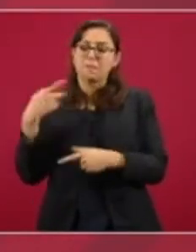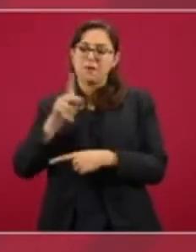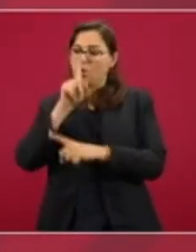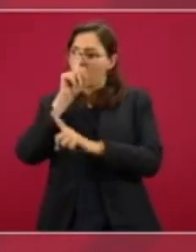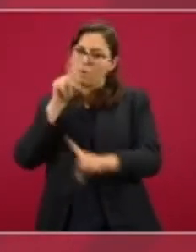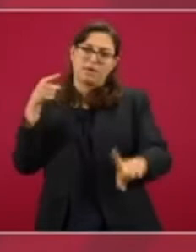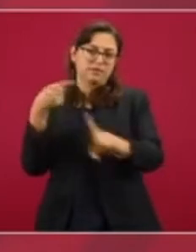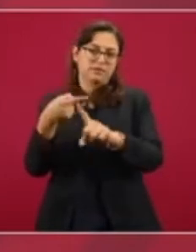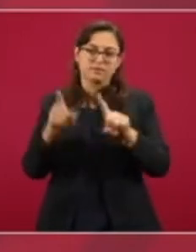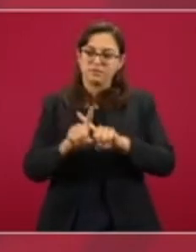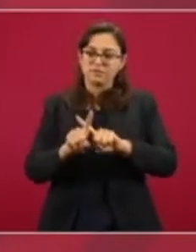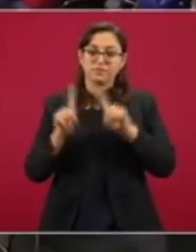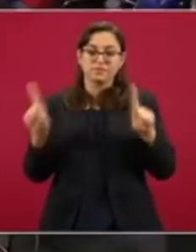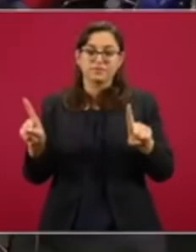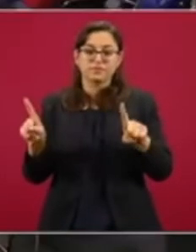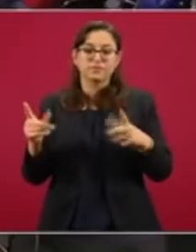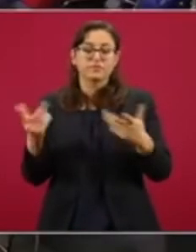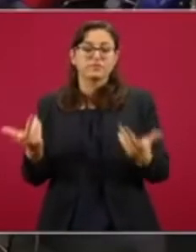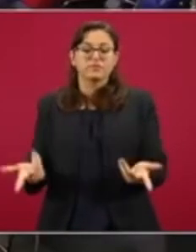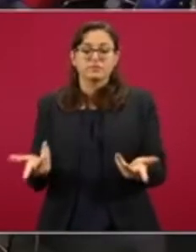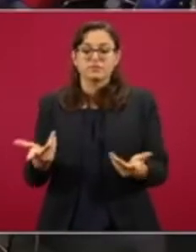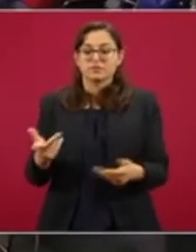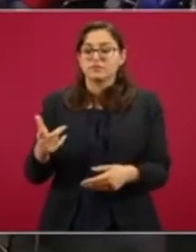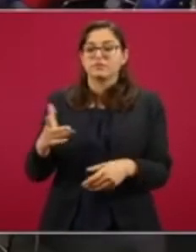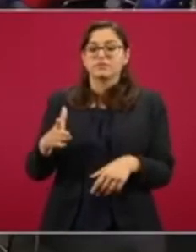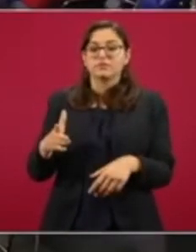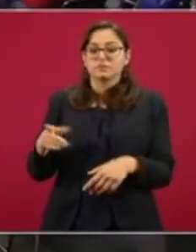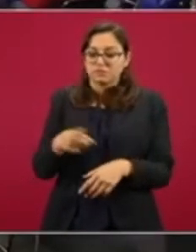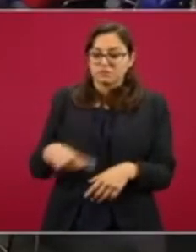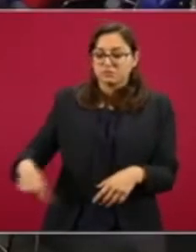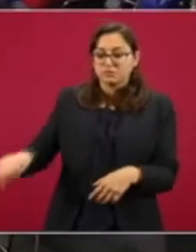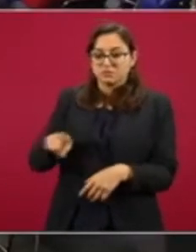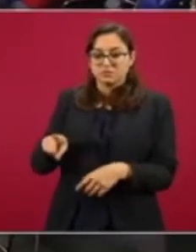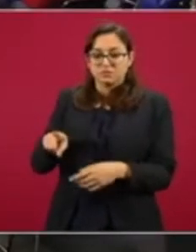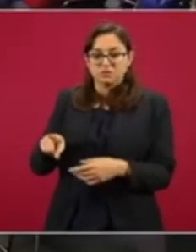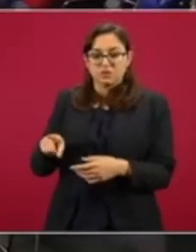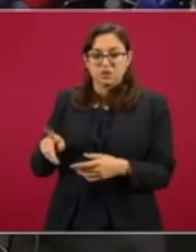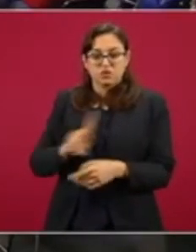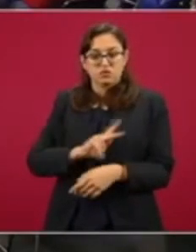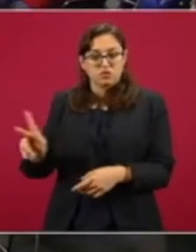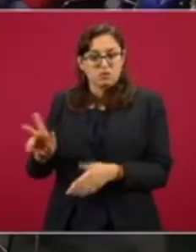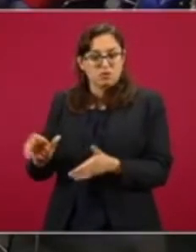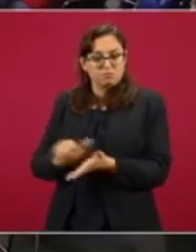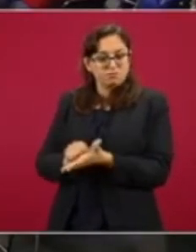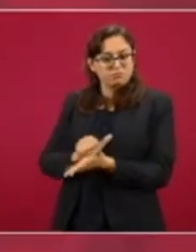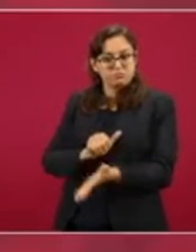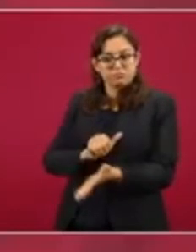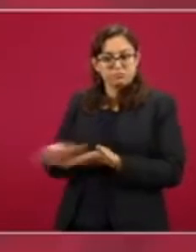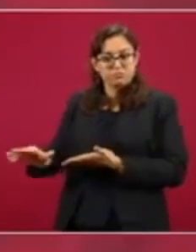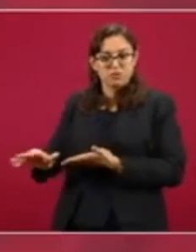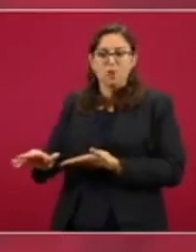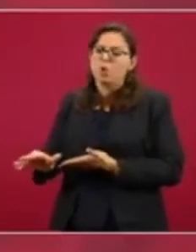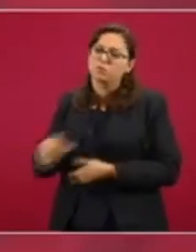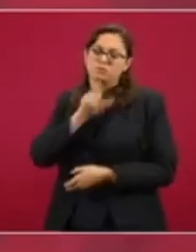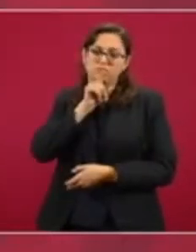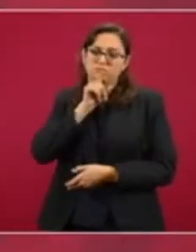porque no se les puede despedir en masa, son muchos.